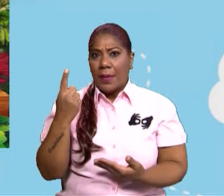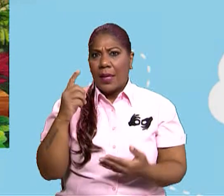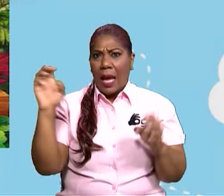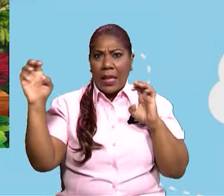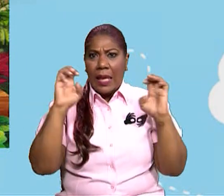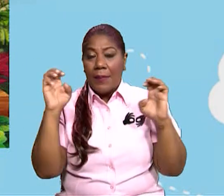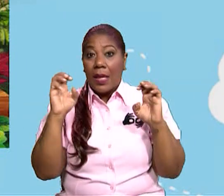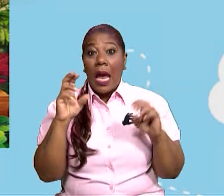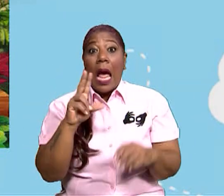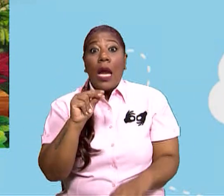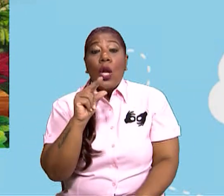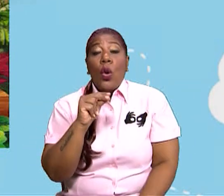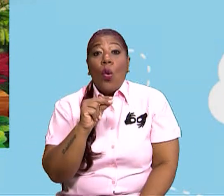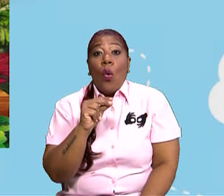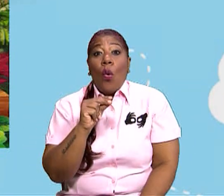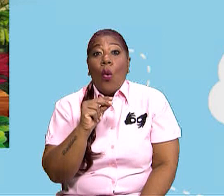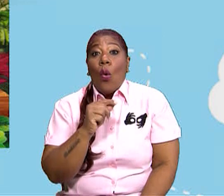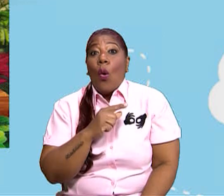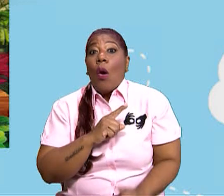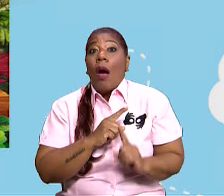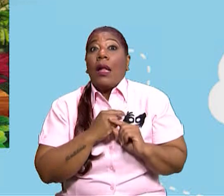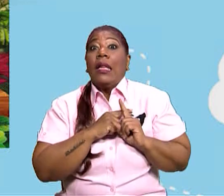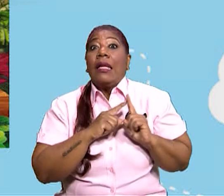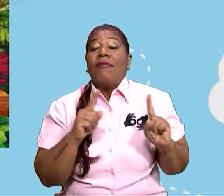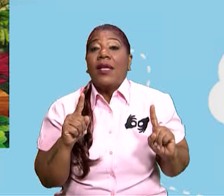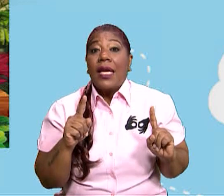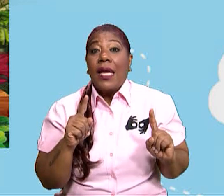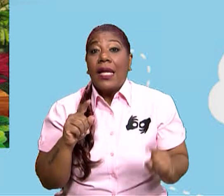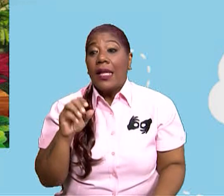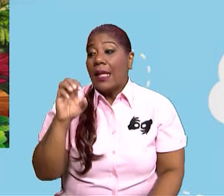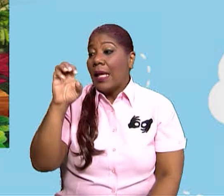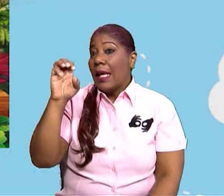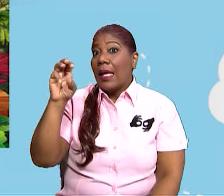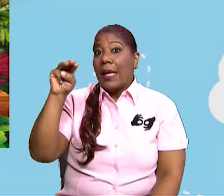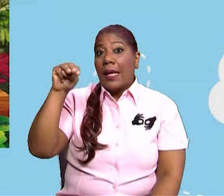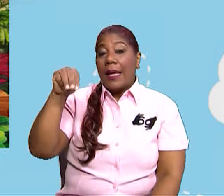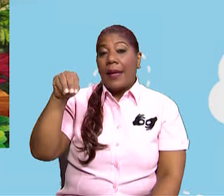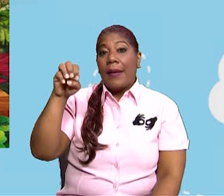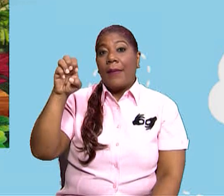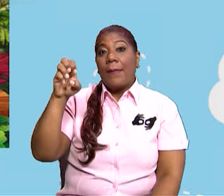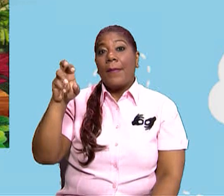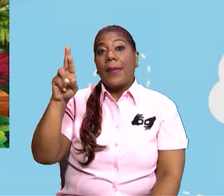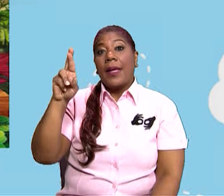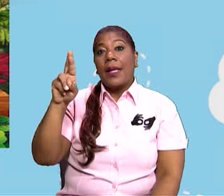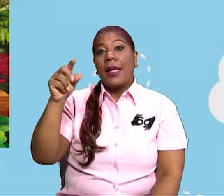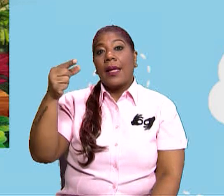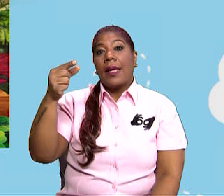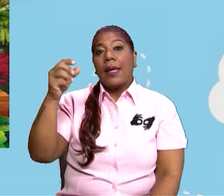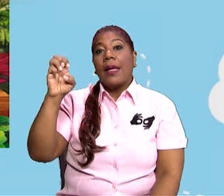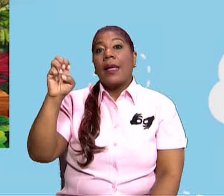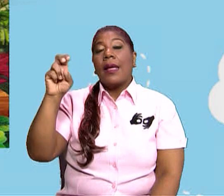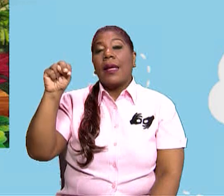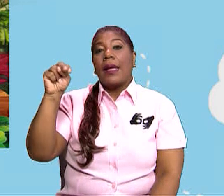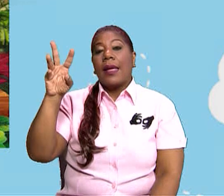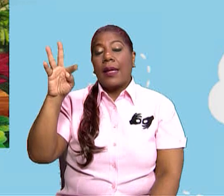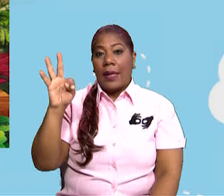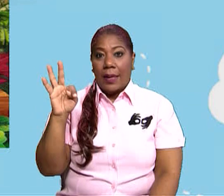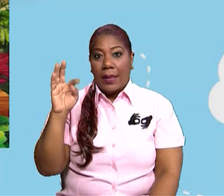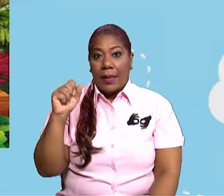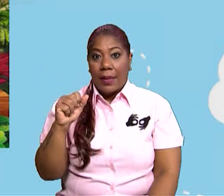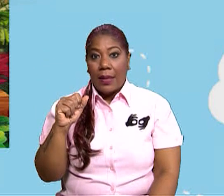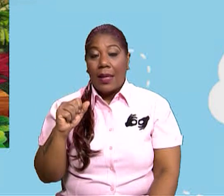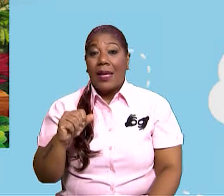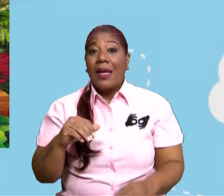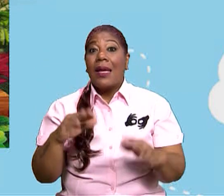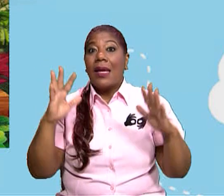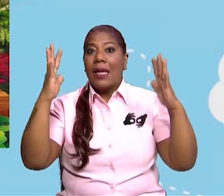¿Será? No, no es emergencia. No. Observe, maestra, si nos puede leer qué es el estrato emergente. Dice, elevándose sobre la capa del